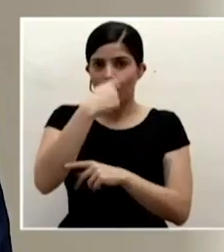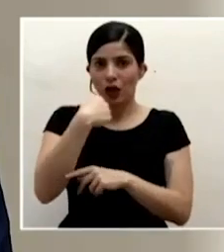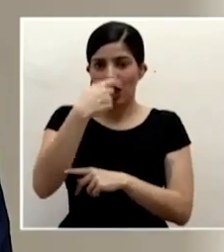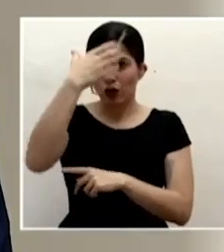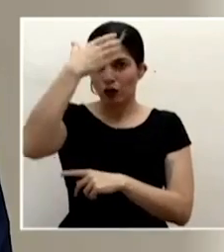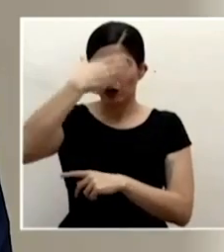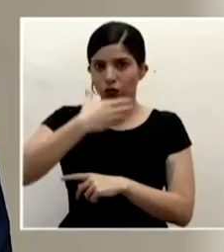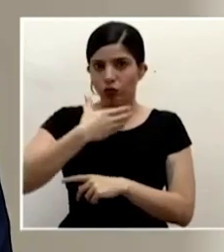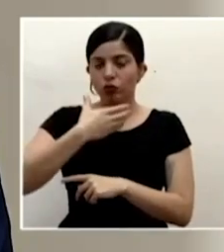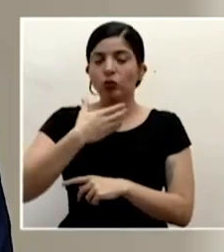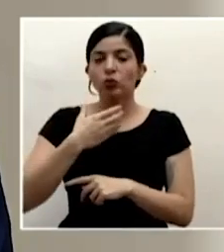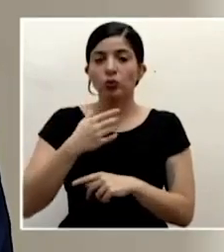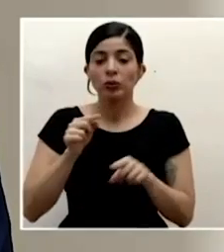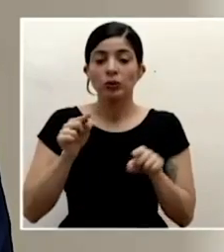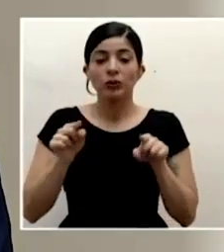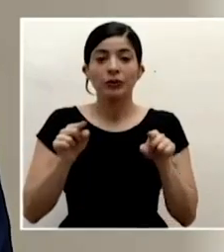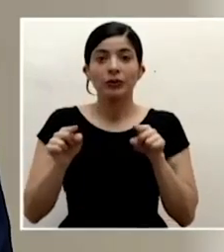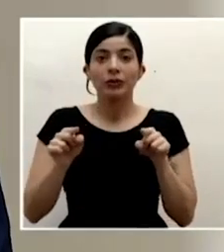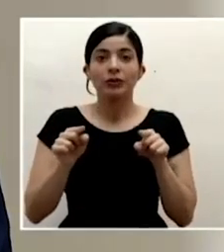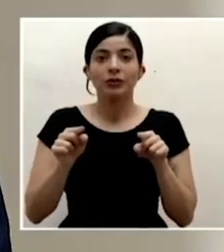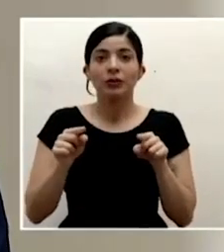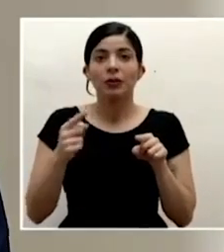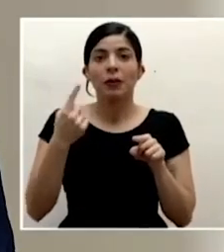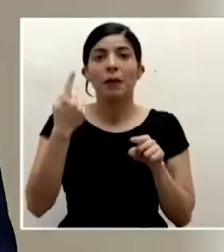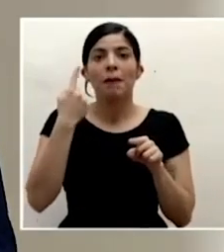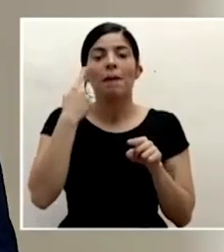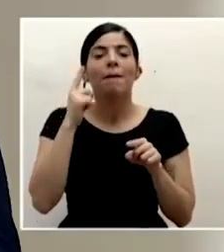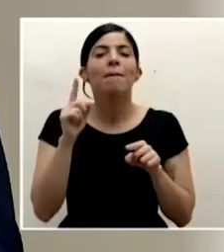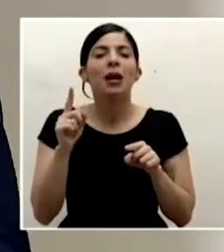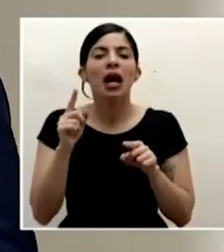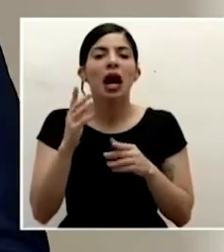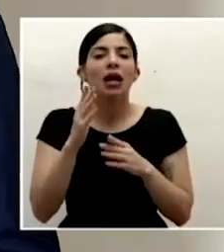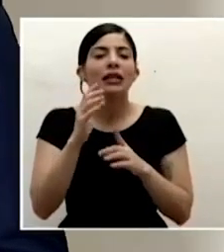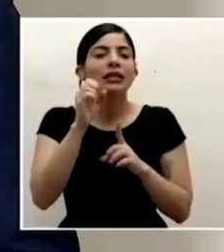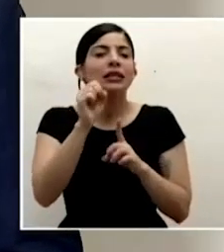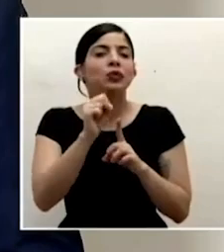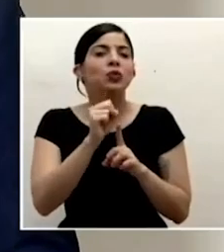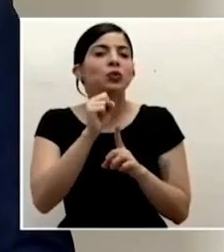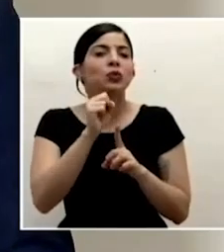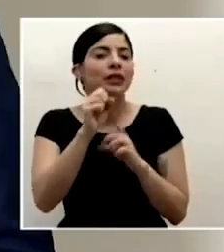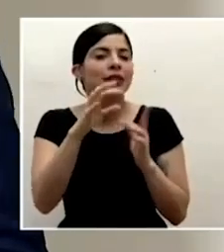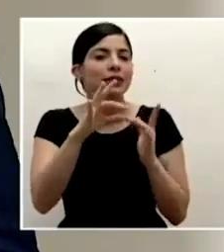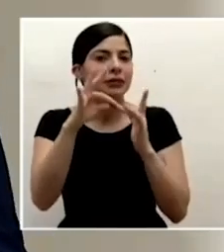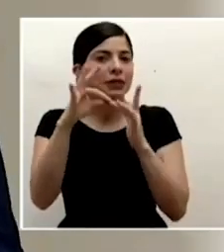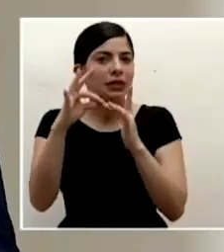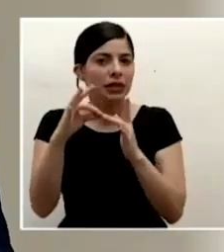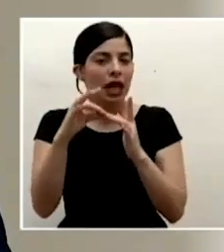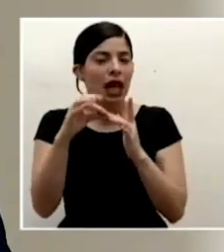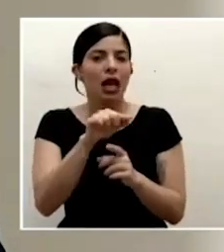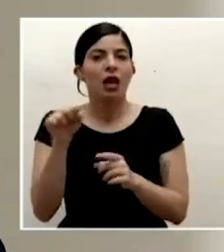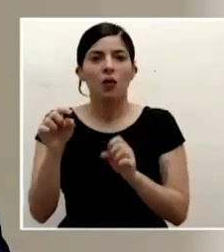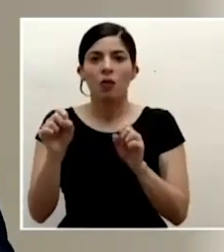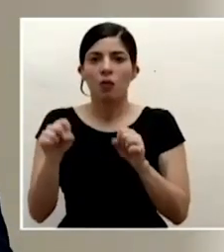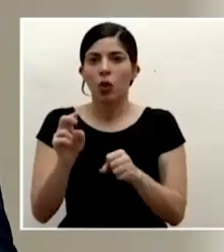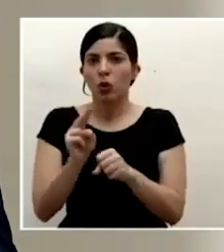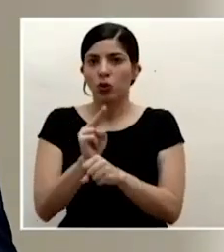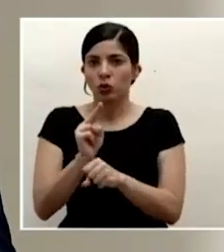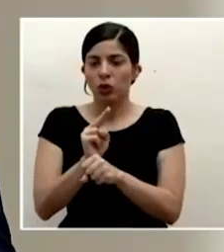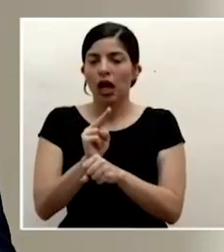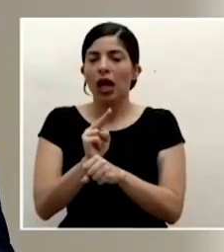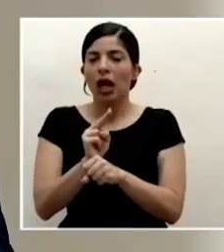para situaciones muy particulares, en realidad que se pueden